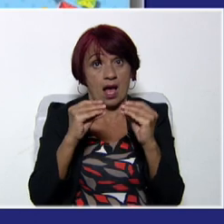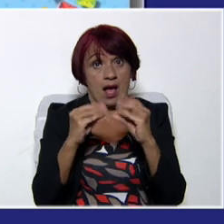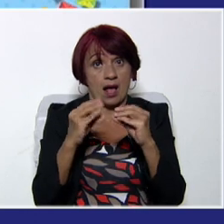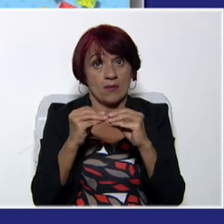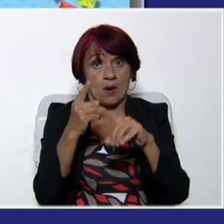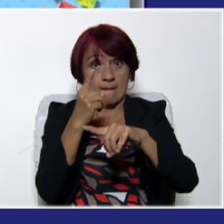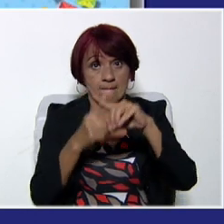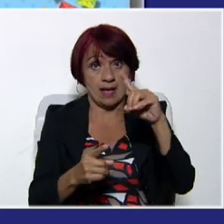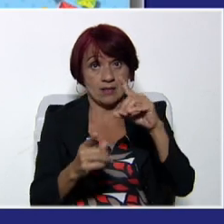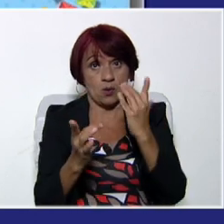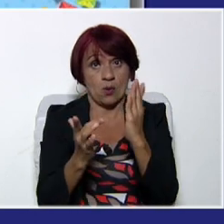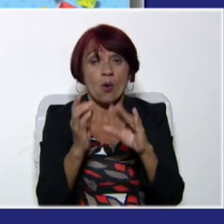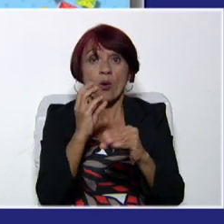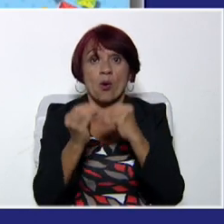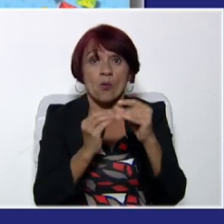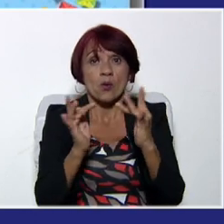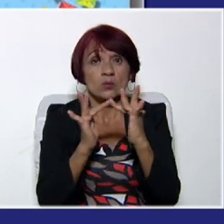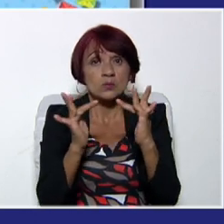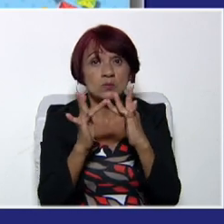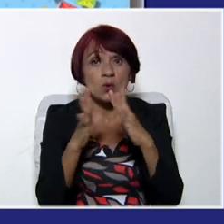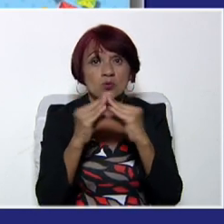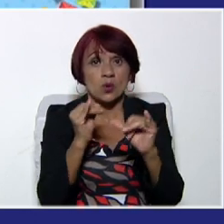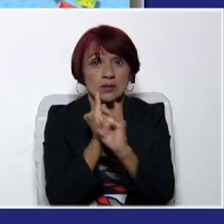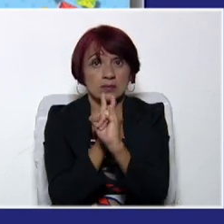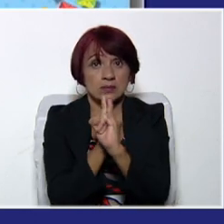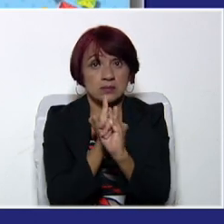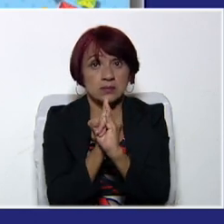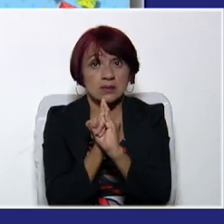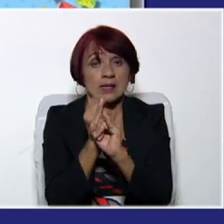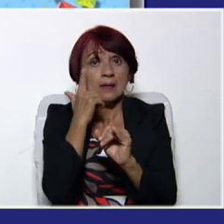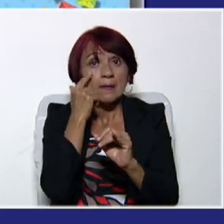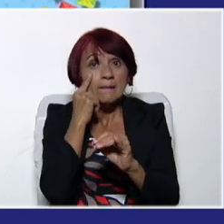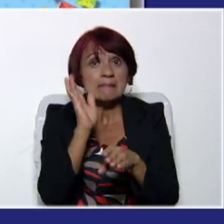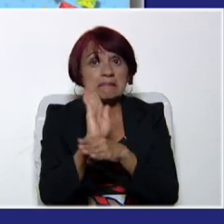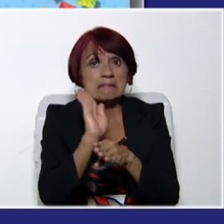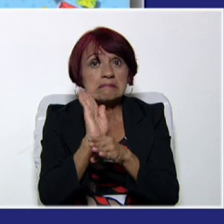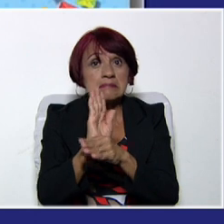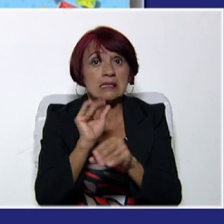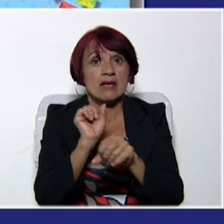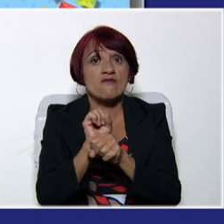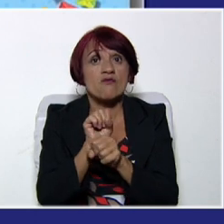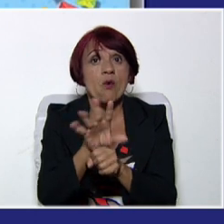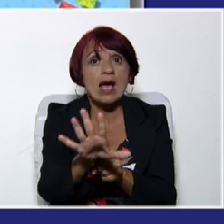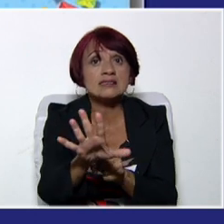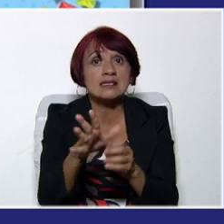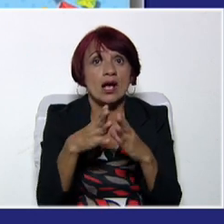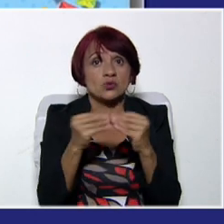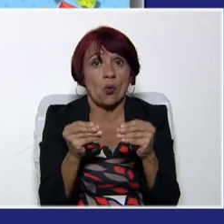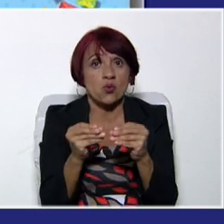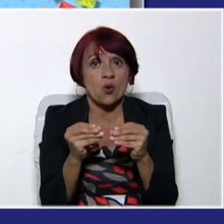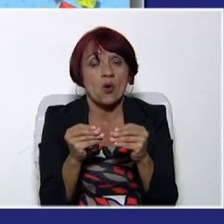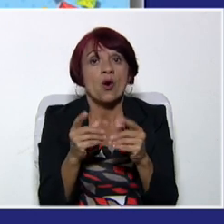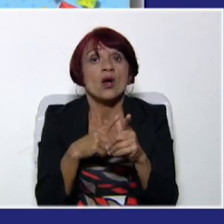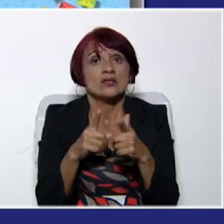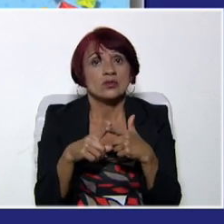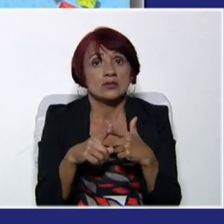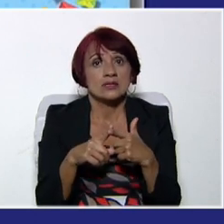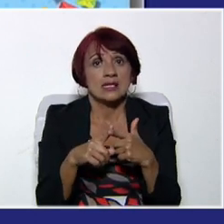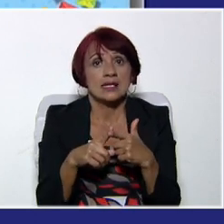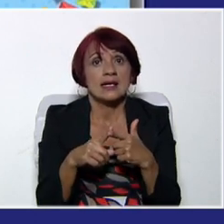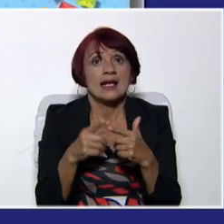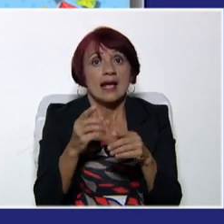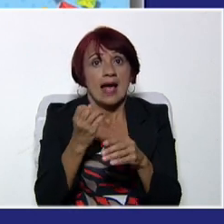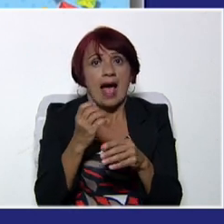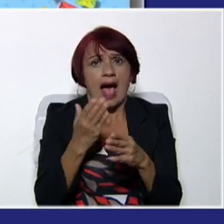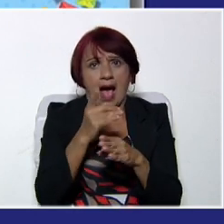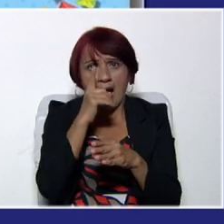los medios electrónicos han sido de vital influencia en la población. Estos medios electrónicos, desde el